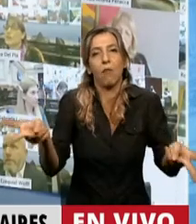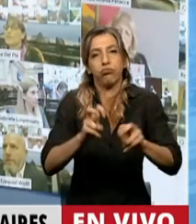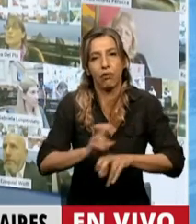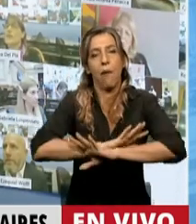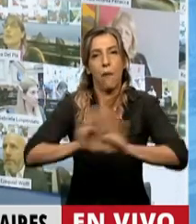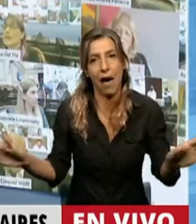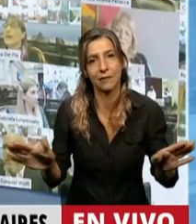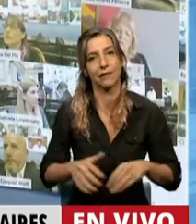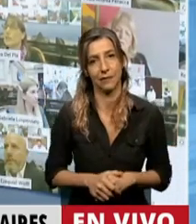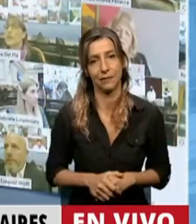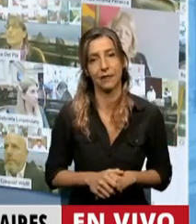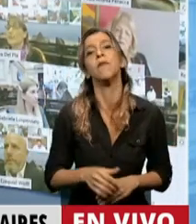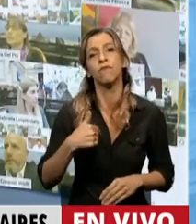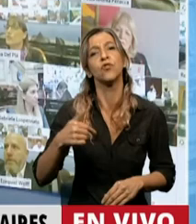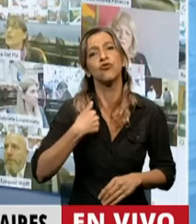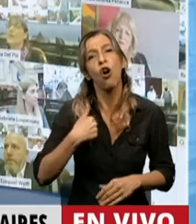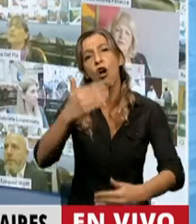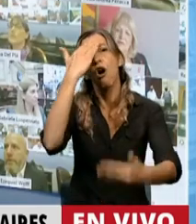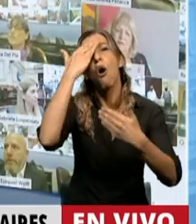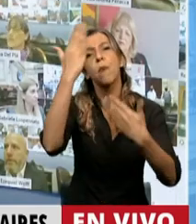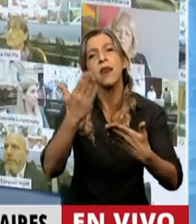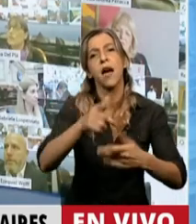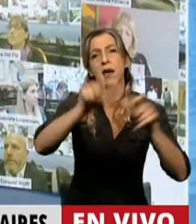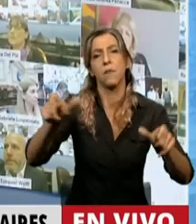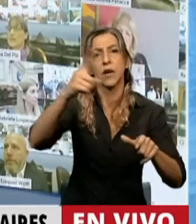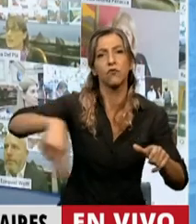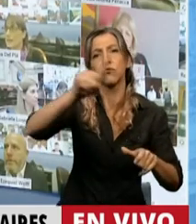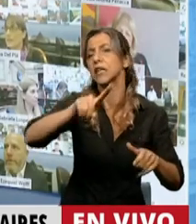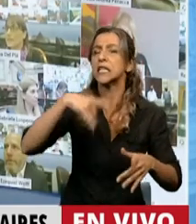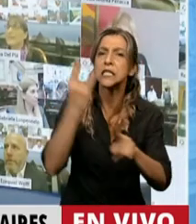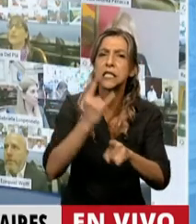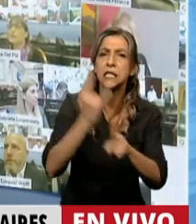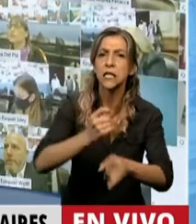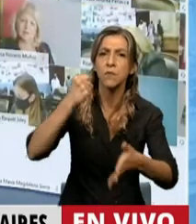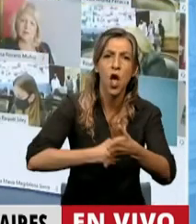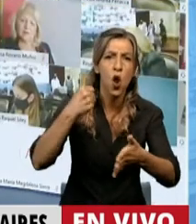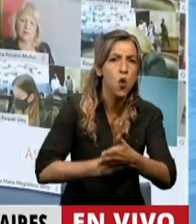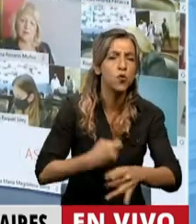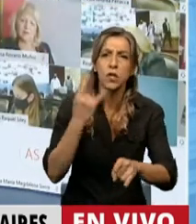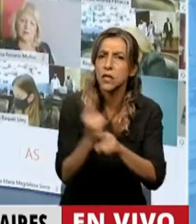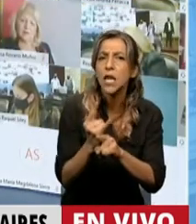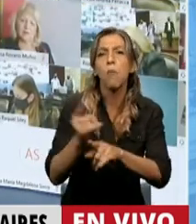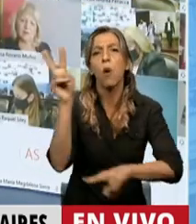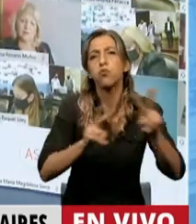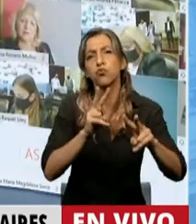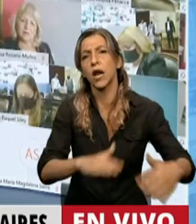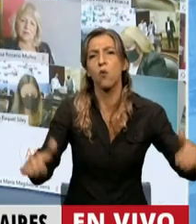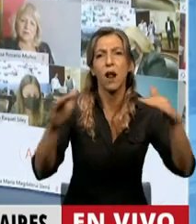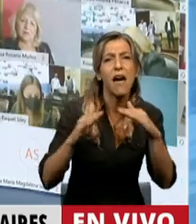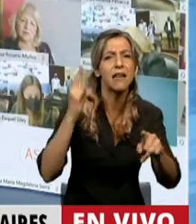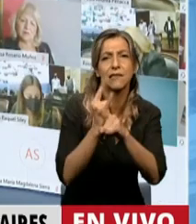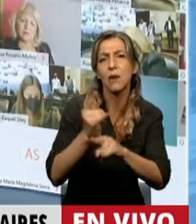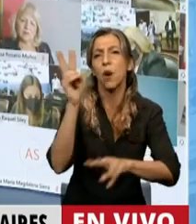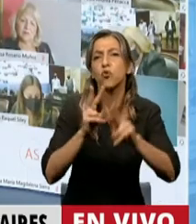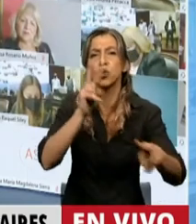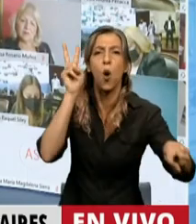a todas las personas que contra viento y marea y en condiciones de enorme desigualdad pelean para